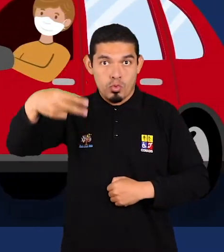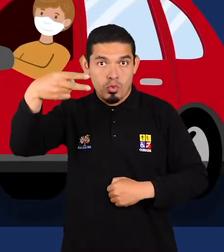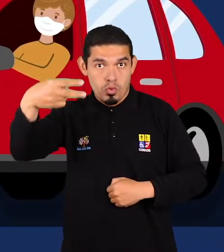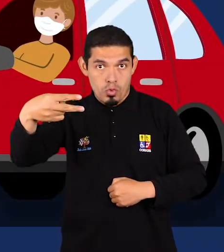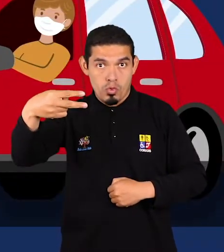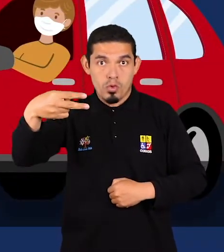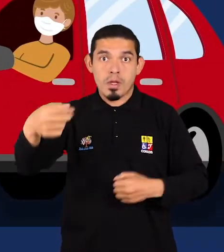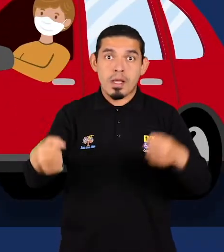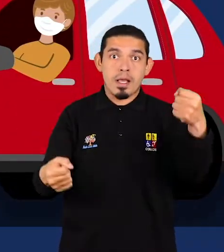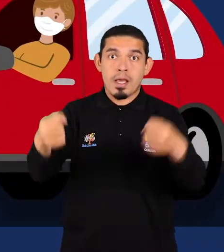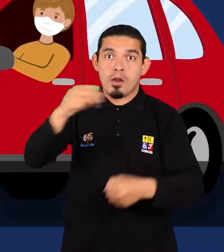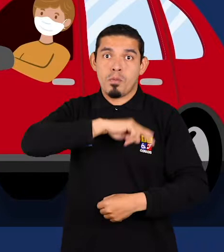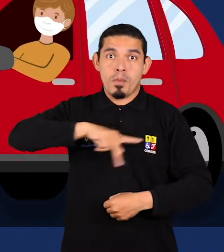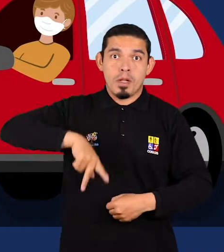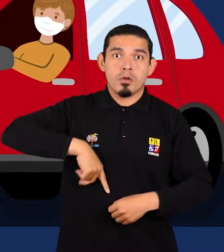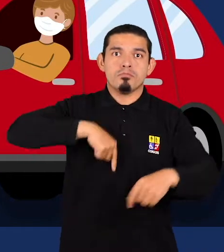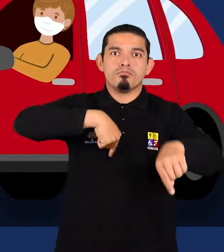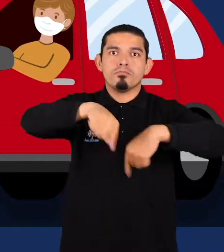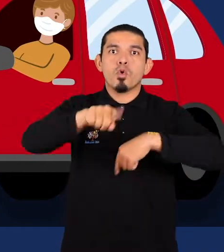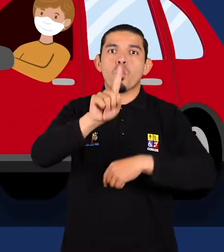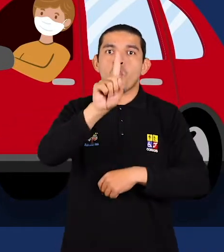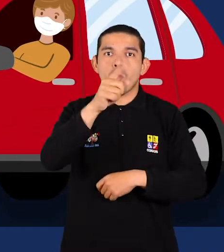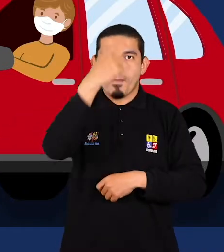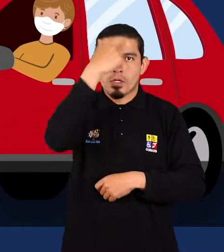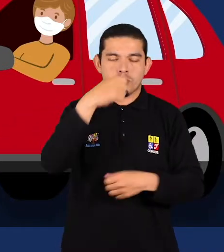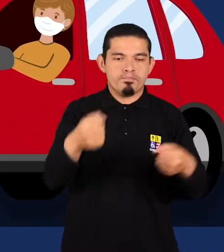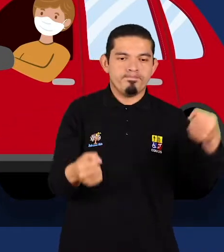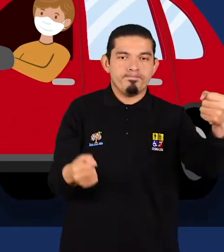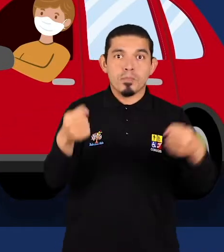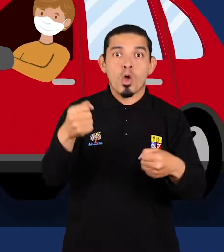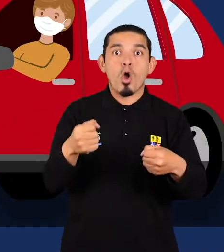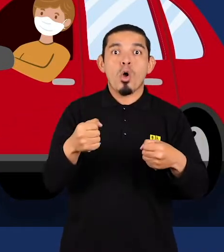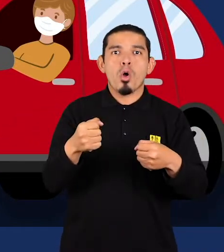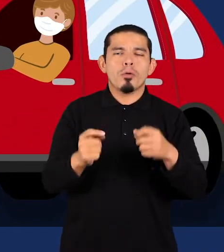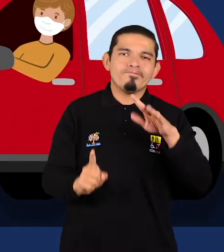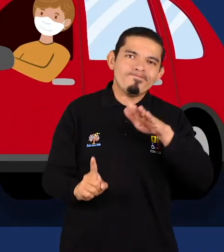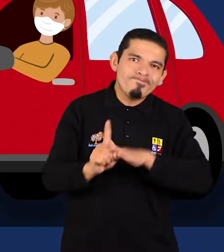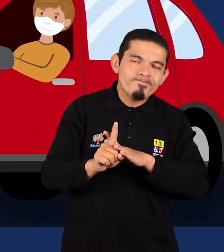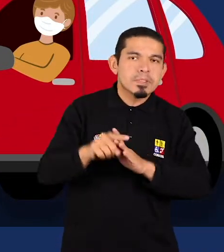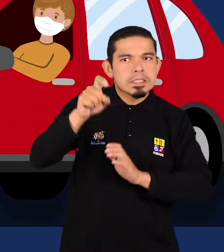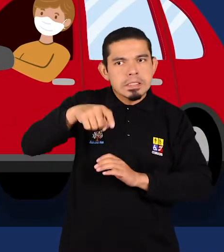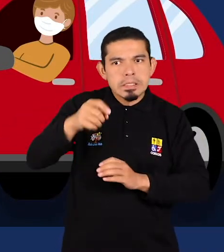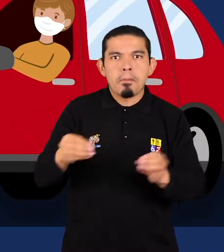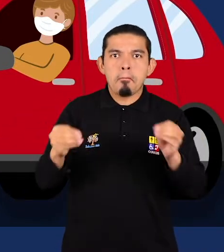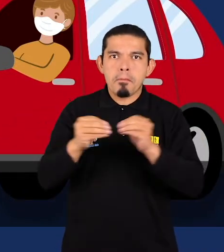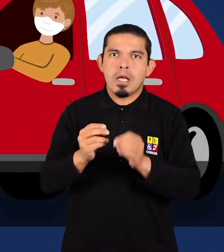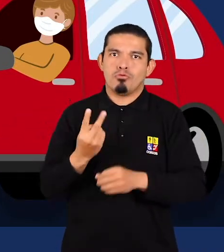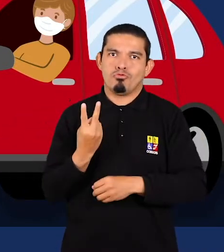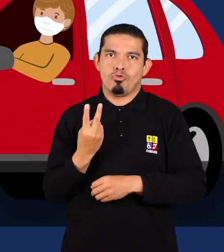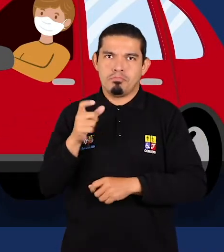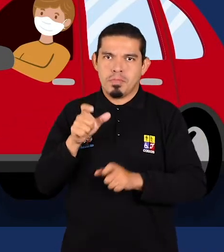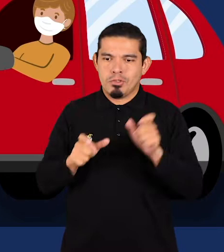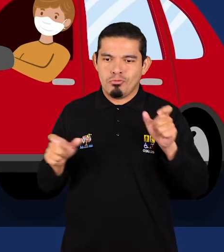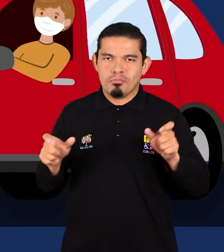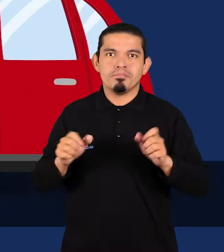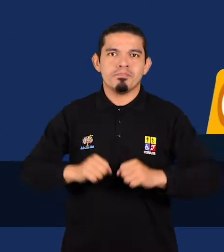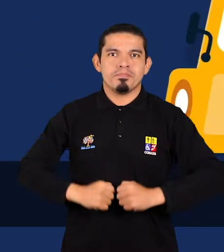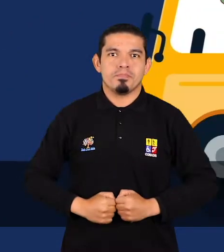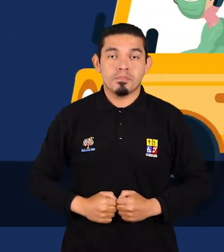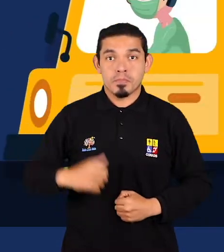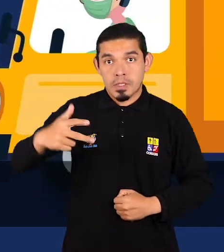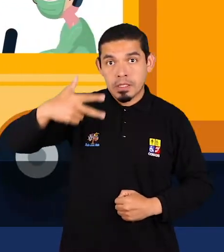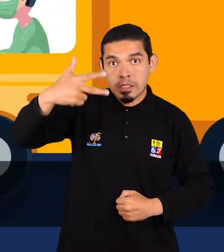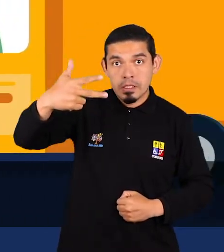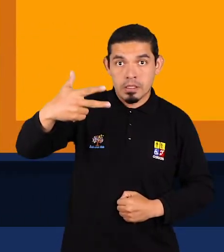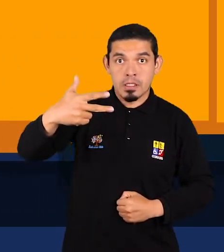vehículos particulares podrán circular con un solo ocupante y, solo en casos excepcionales, se permitirá dos personas. 3.